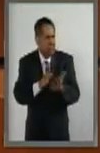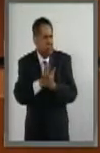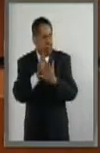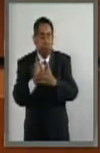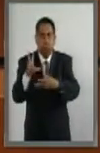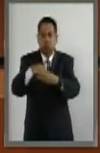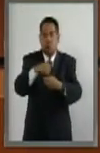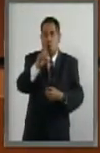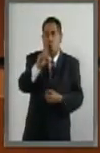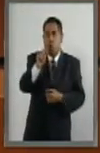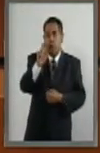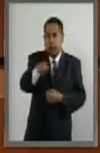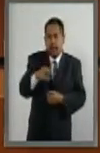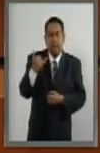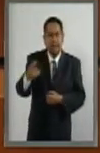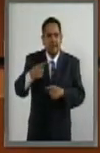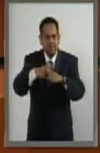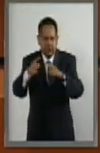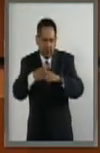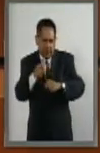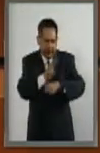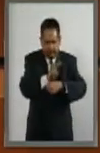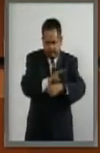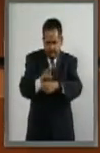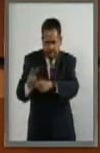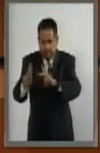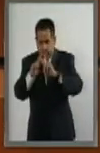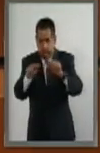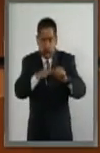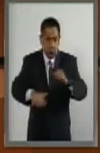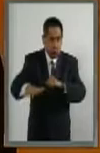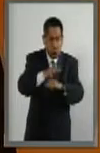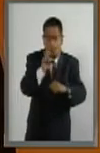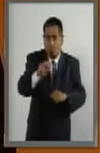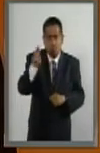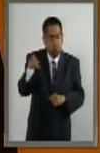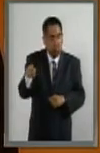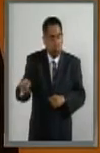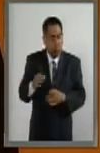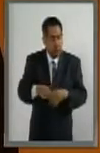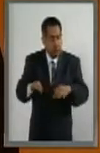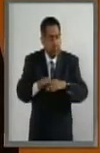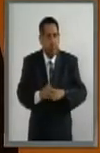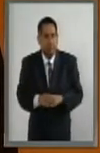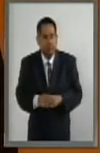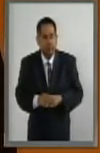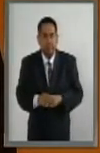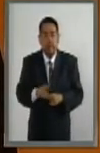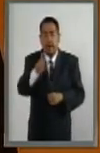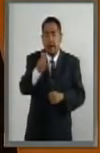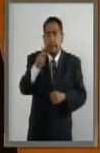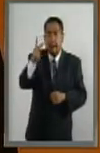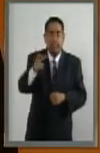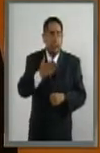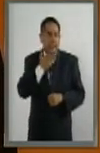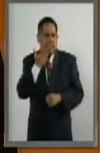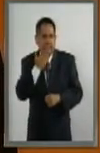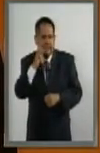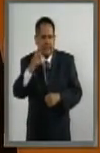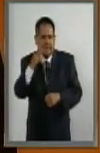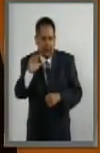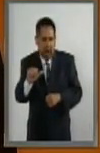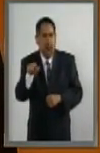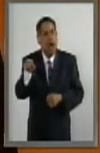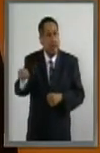OTAN, así como en misiones de monitoreo y mantenimiento de la paz de las Naciones Unidas. Con la República Checa existe ya